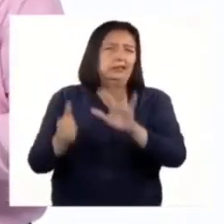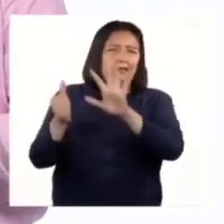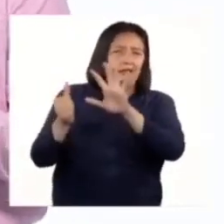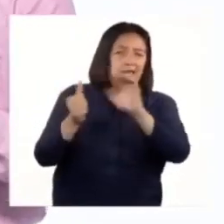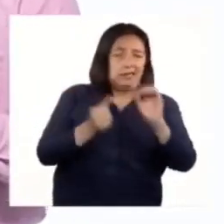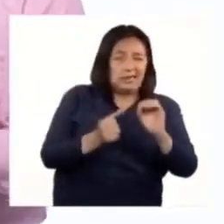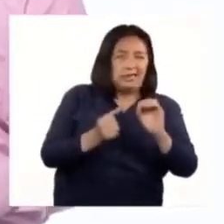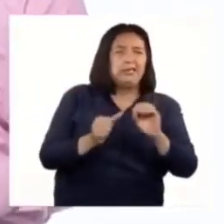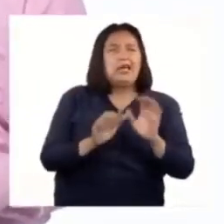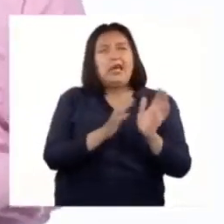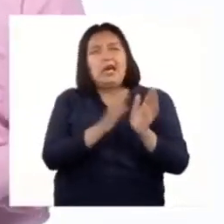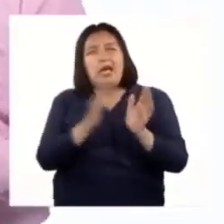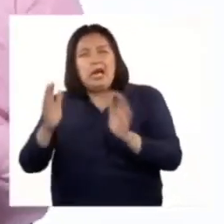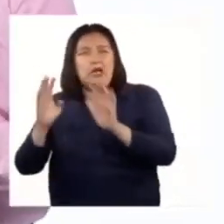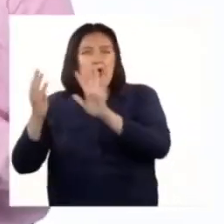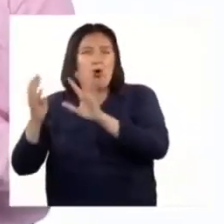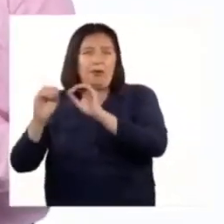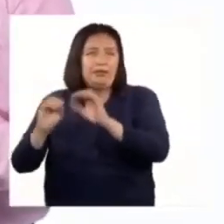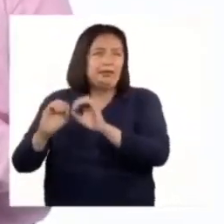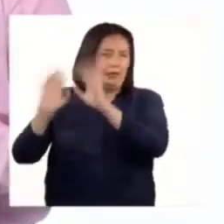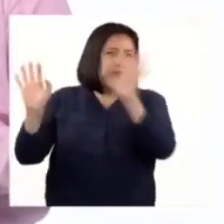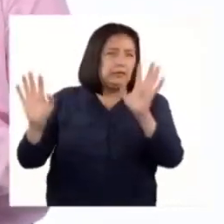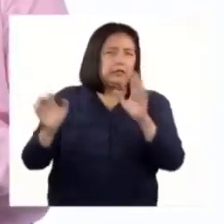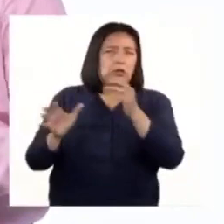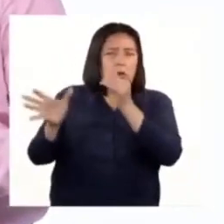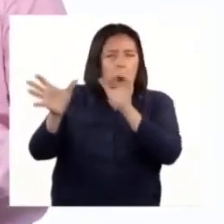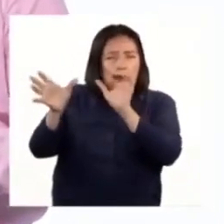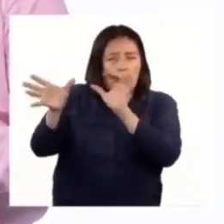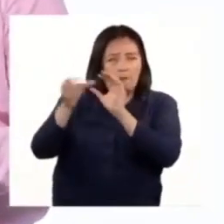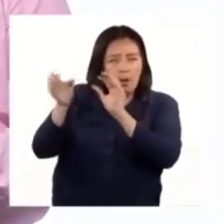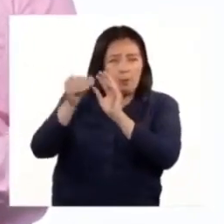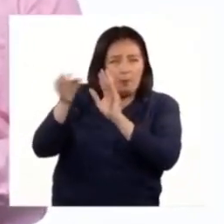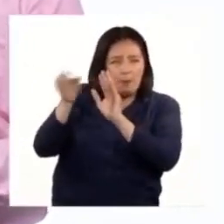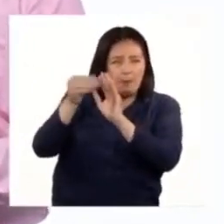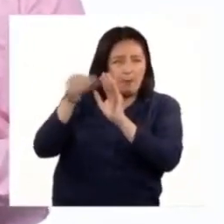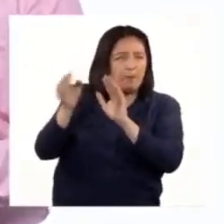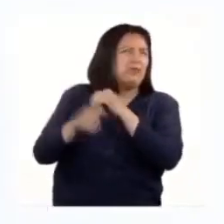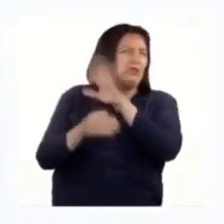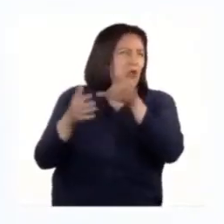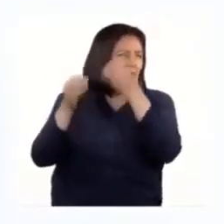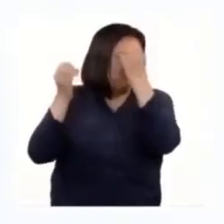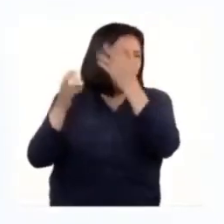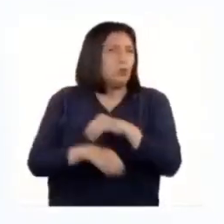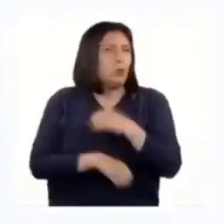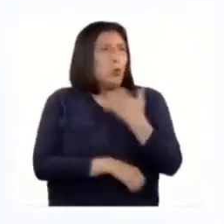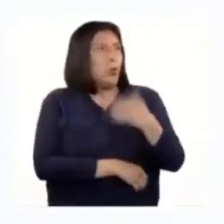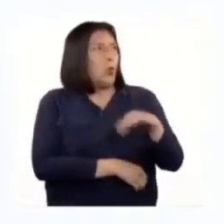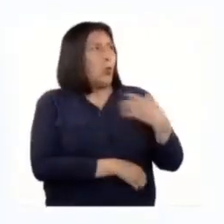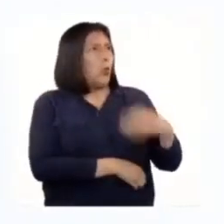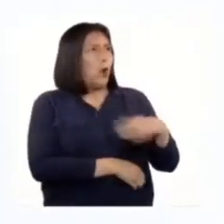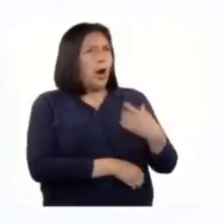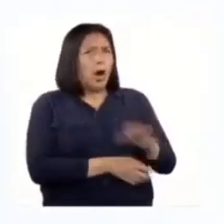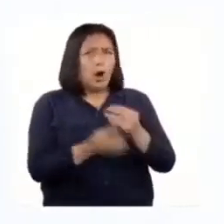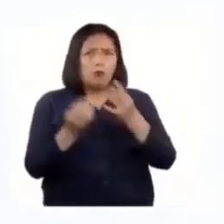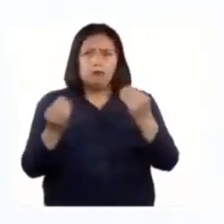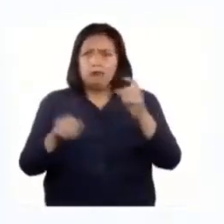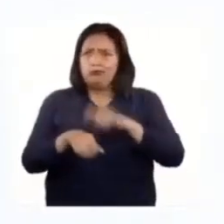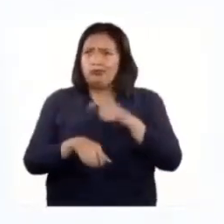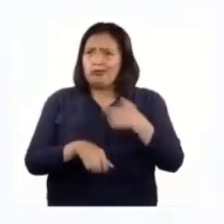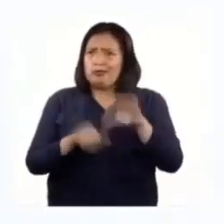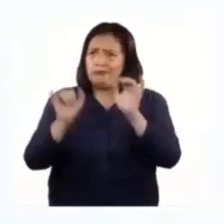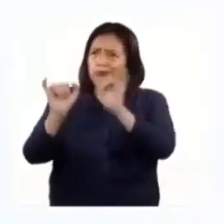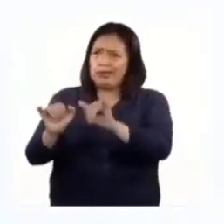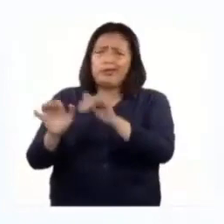60 y 90 días, registrando toda la información disponible. B. Ah, su, se quedan un montón de tiempo.